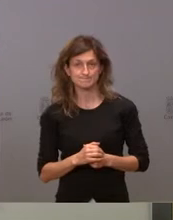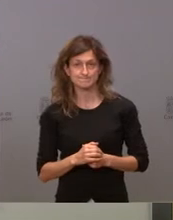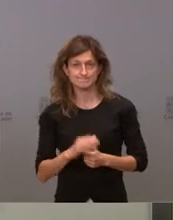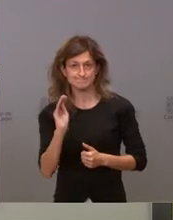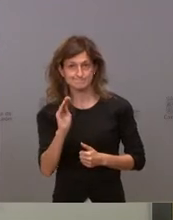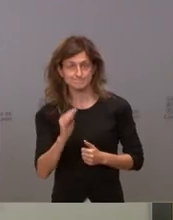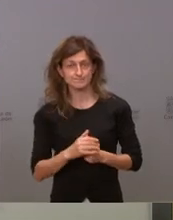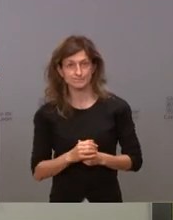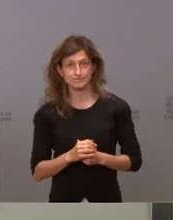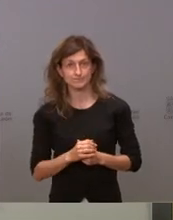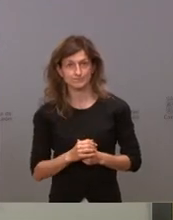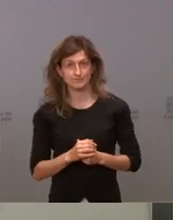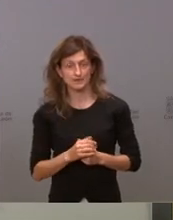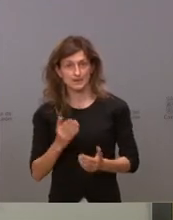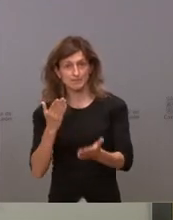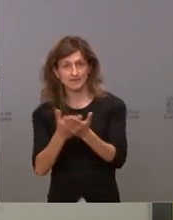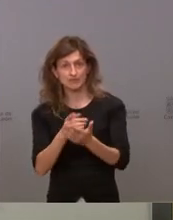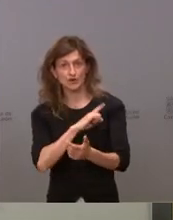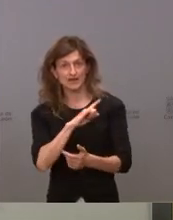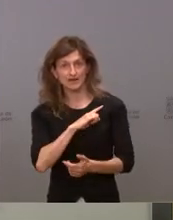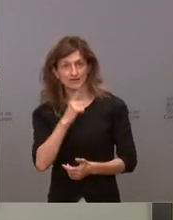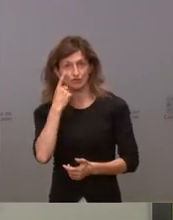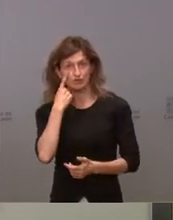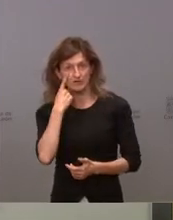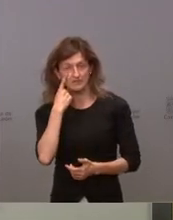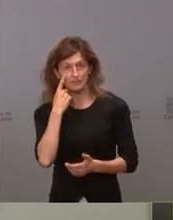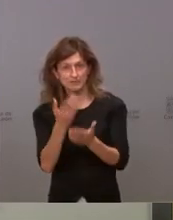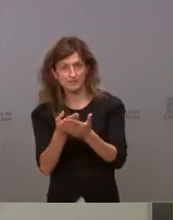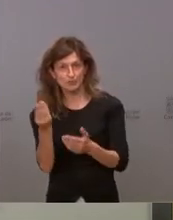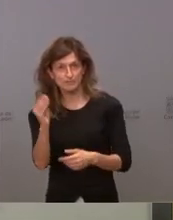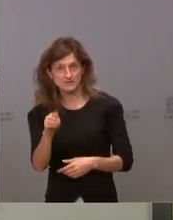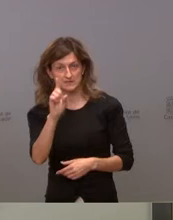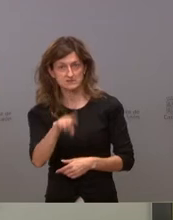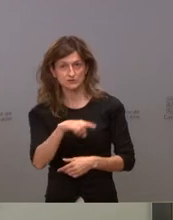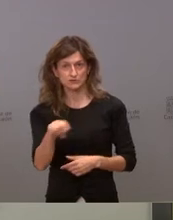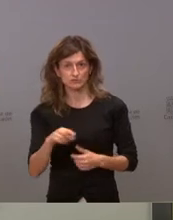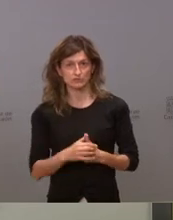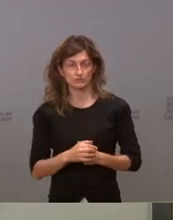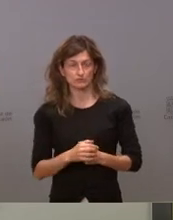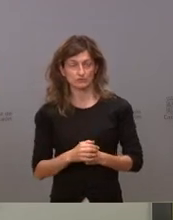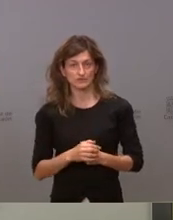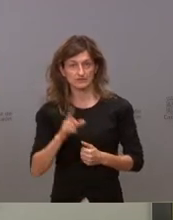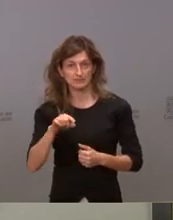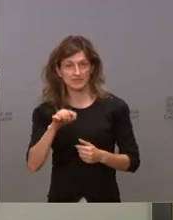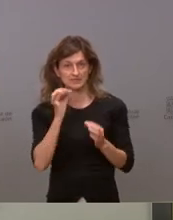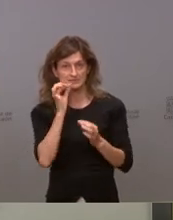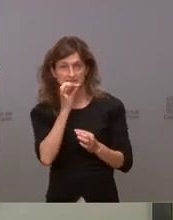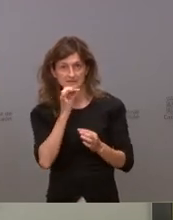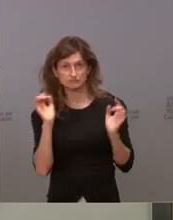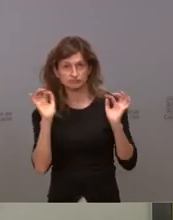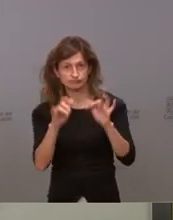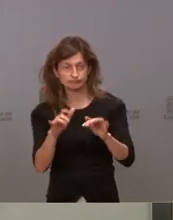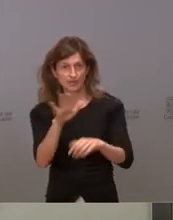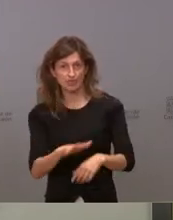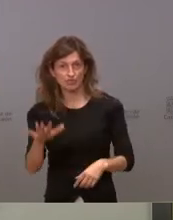no sé si han pedido más rastreadores al ejército o más rastreadores de cualquier otro tipo y si va a haber test masivos en algún otro punto de la comunidad